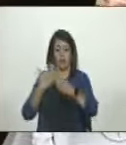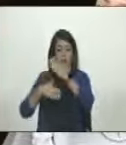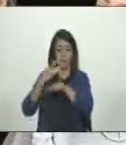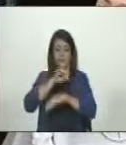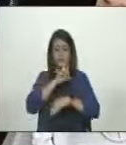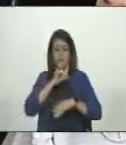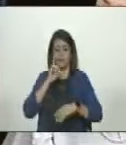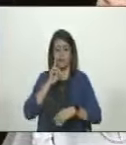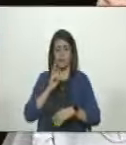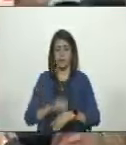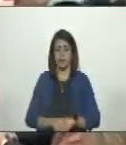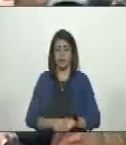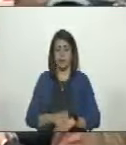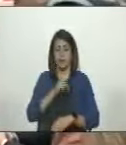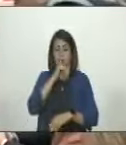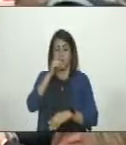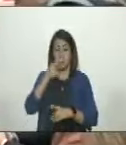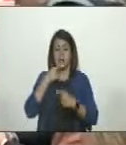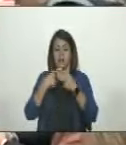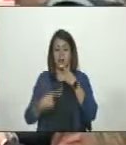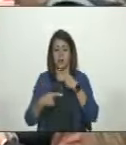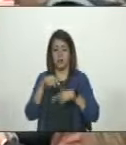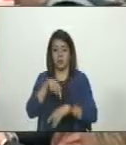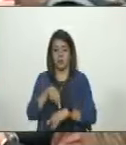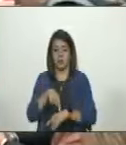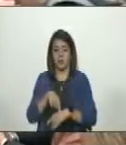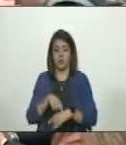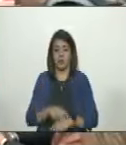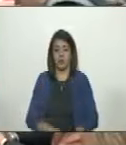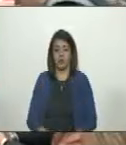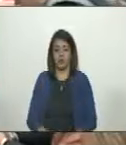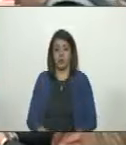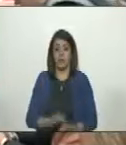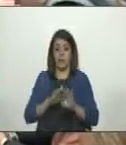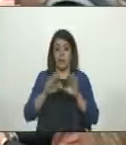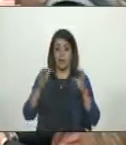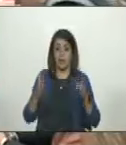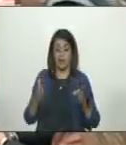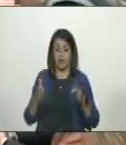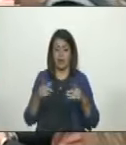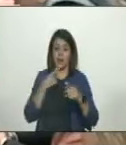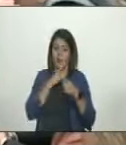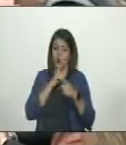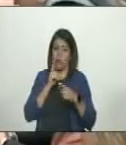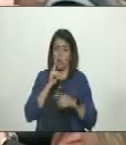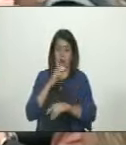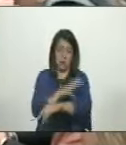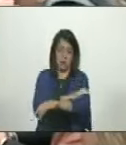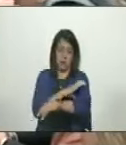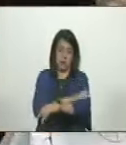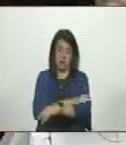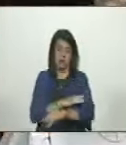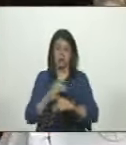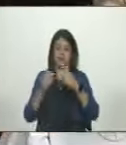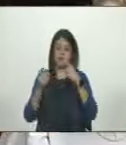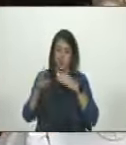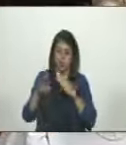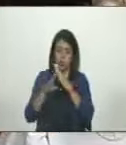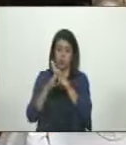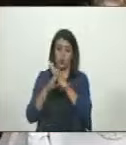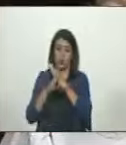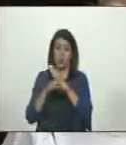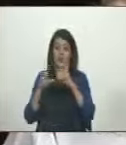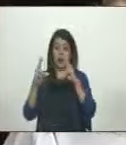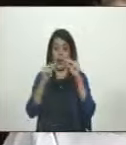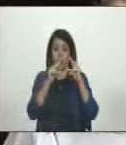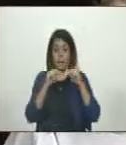se llamó mal llamada por algunos que criminalizaron la mesita. Y hemos estado en contra de todo eso. A diferencia de los que se